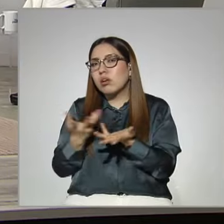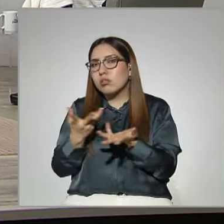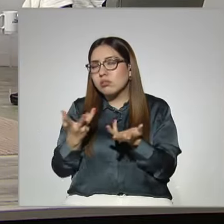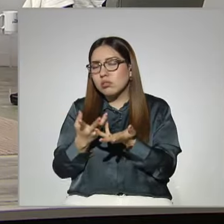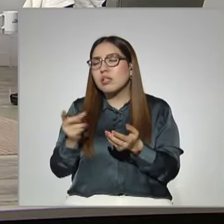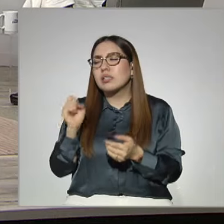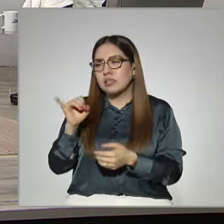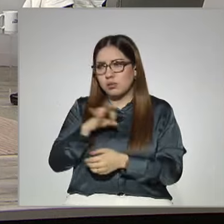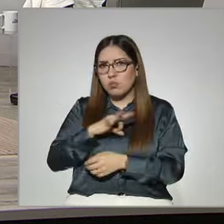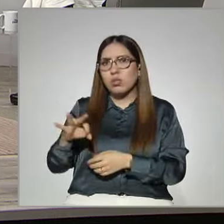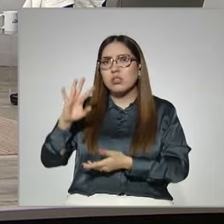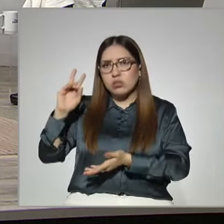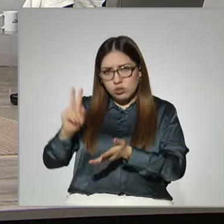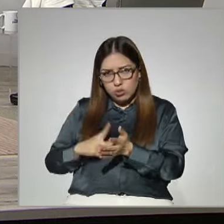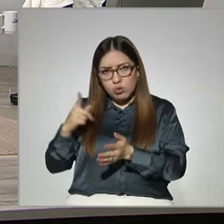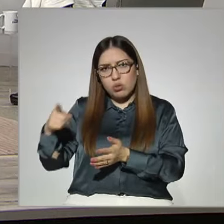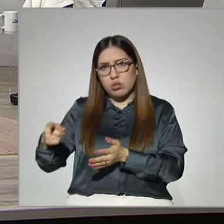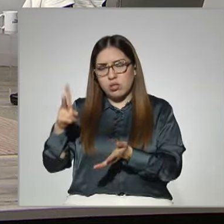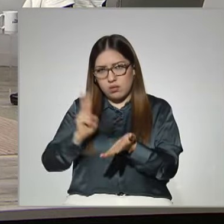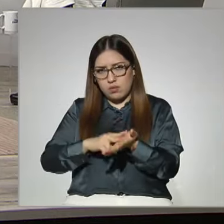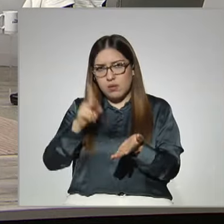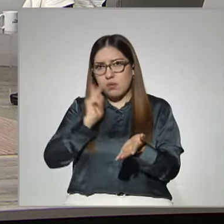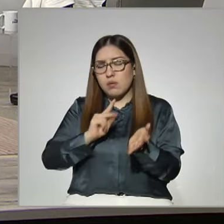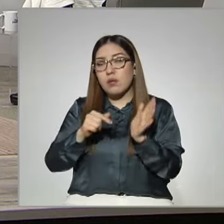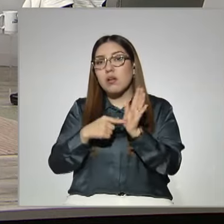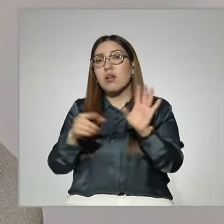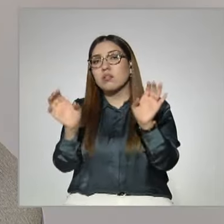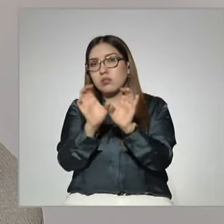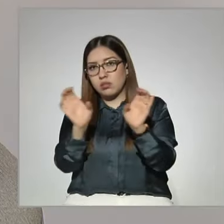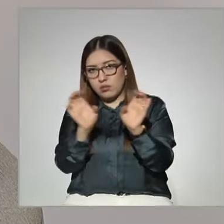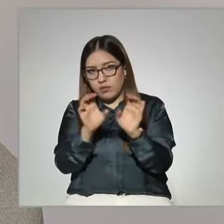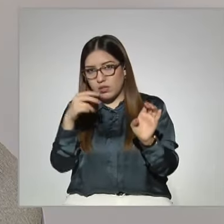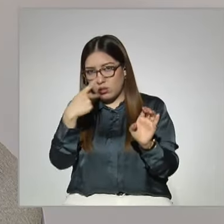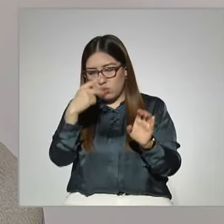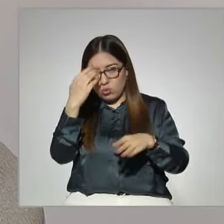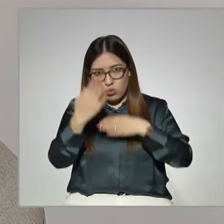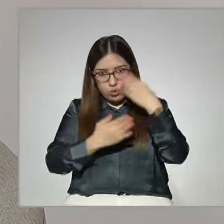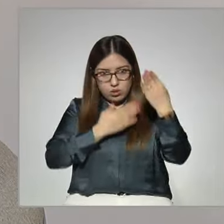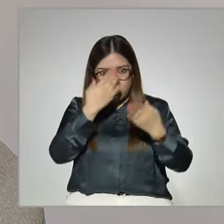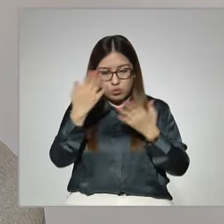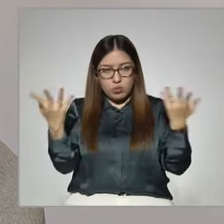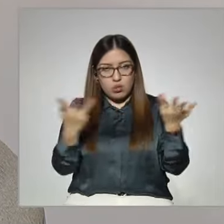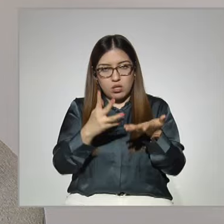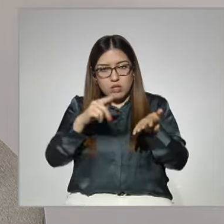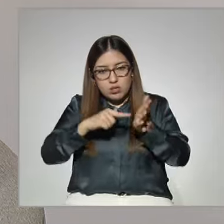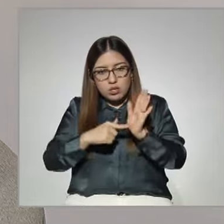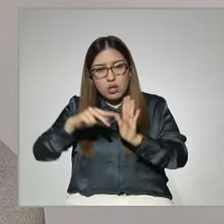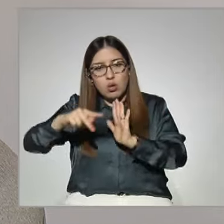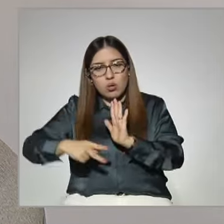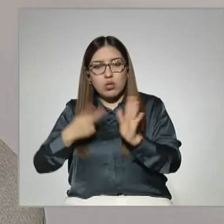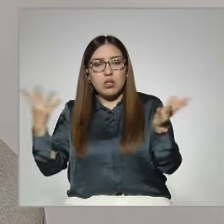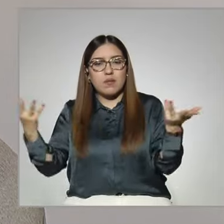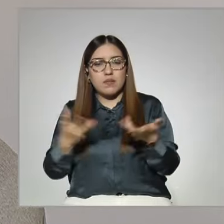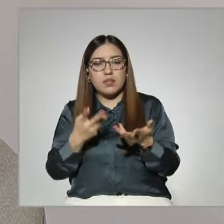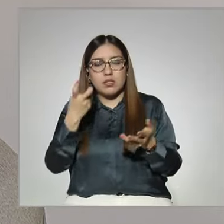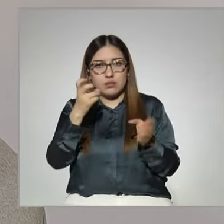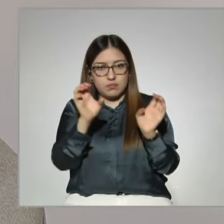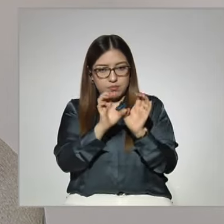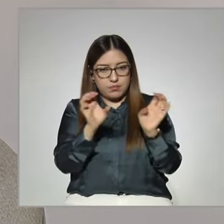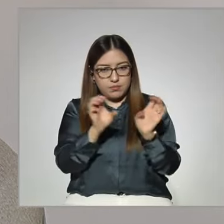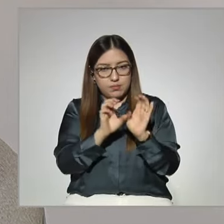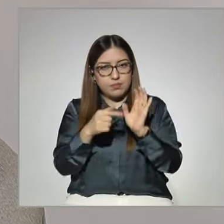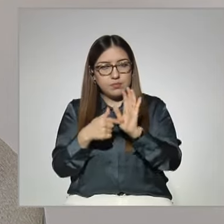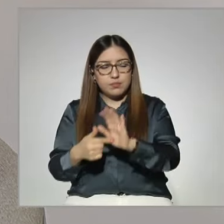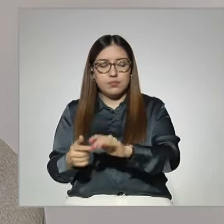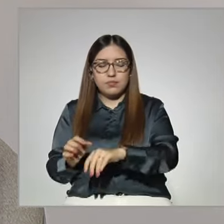su revalidación con los comprobantes de estudios que tenga. Con eso hacemos una revalidación. Emitimos una constancia de revalidación y